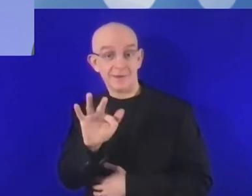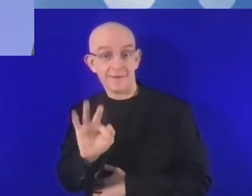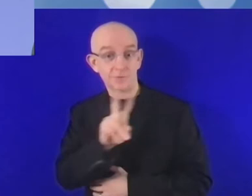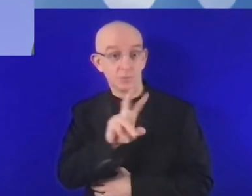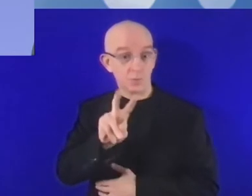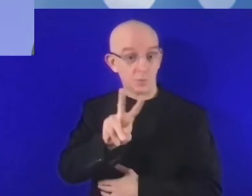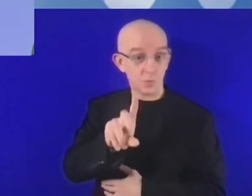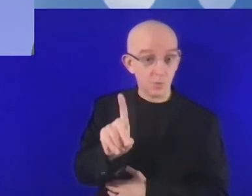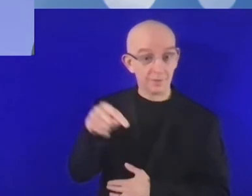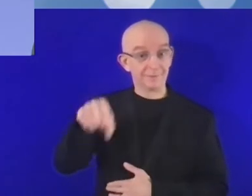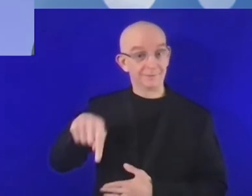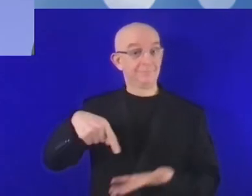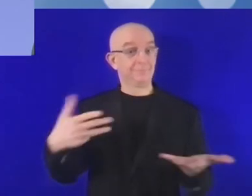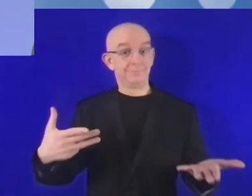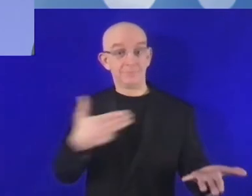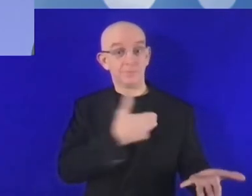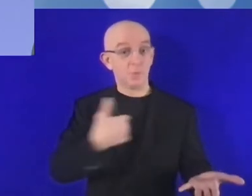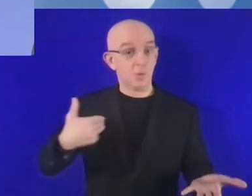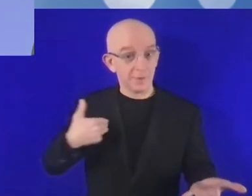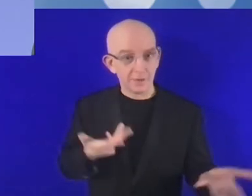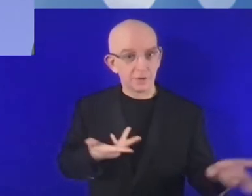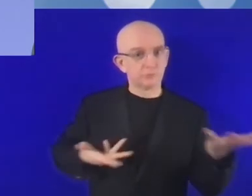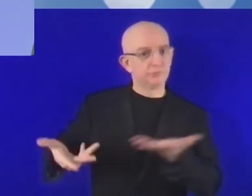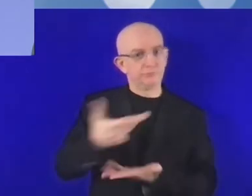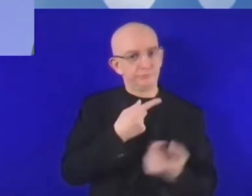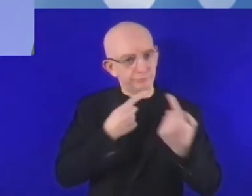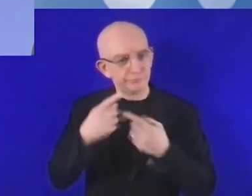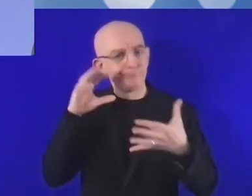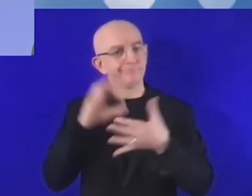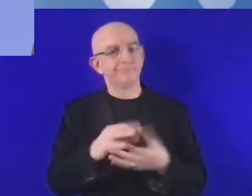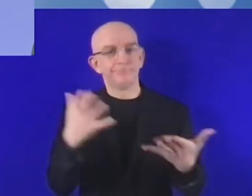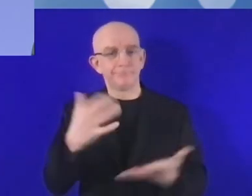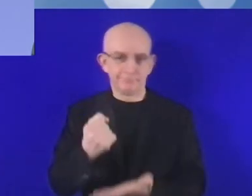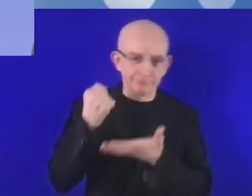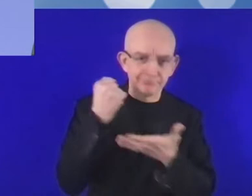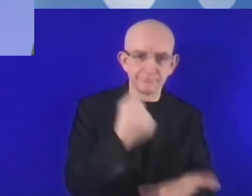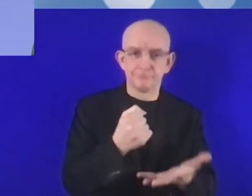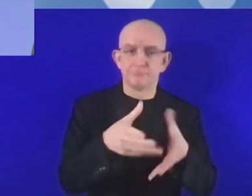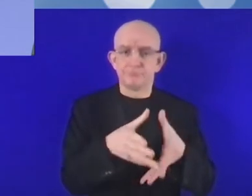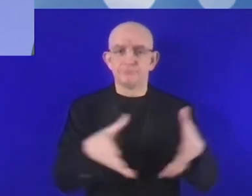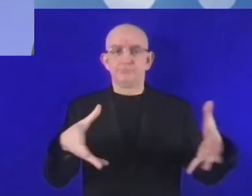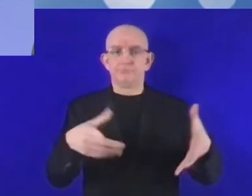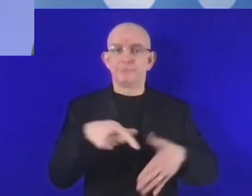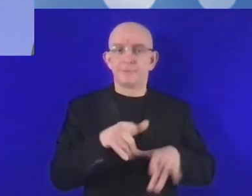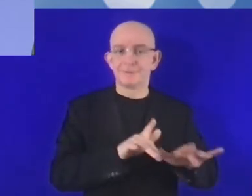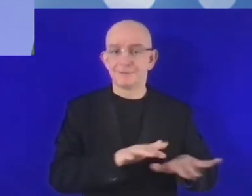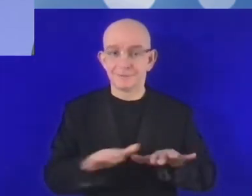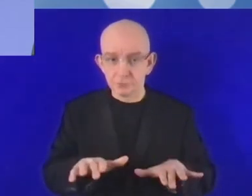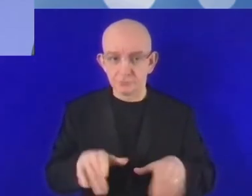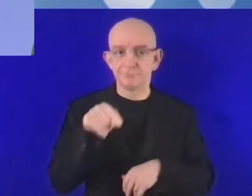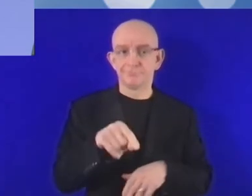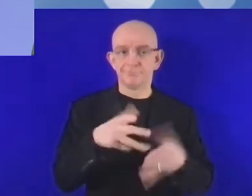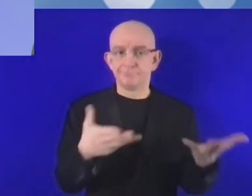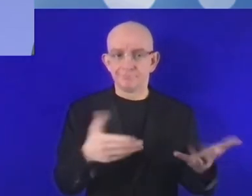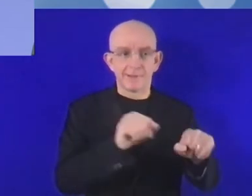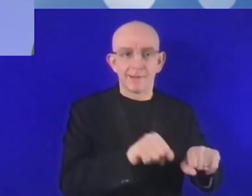de alto nivel vamos a hablar sobre la inversión en el desarrollo de tecnologías digitales. Y hablaremos